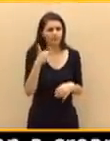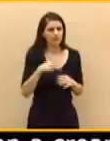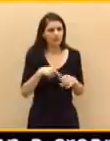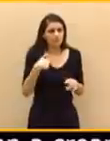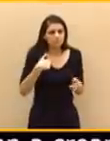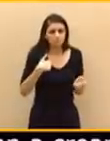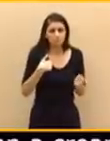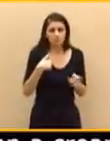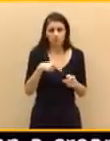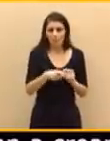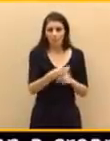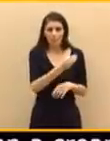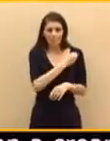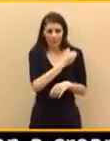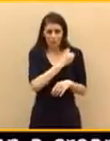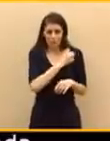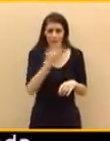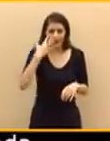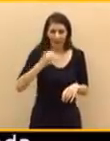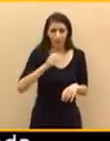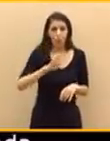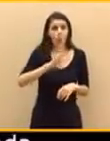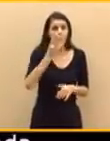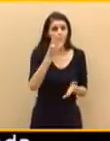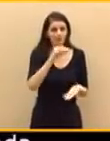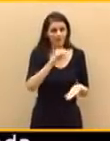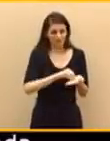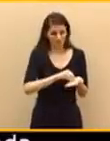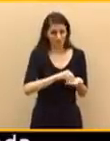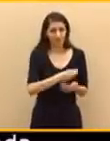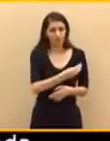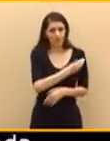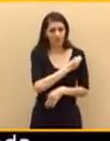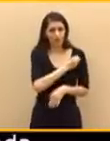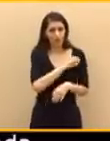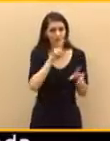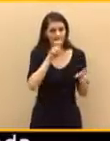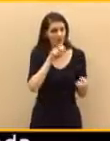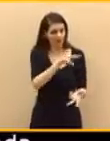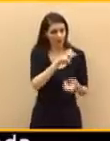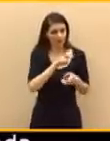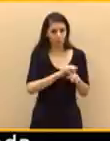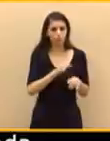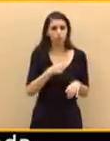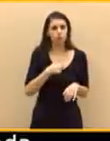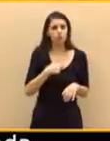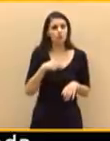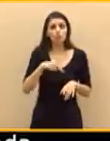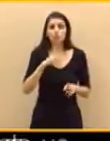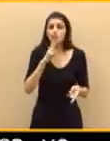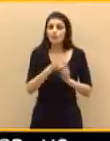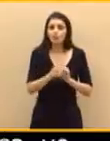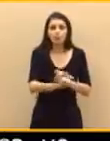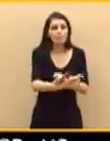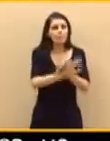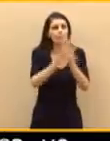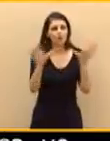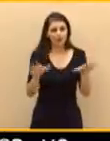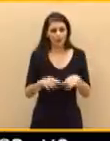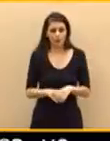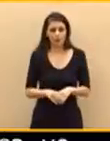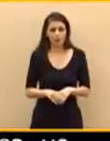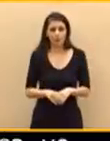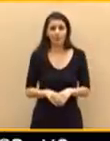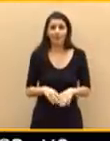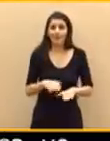pregunta, creo que es la cuarta pregunta que me hace en relación con este tema. Y se lo voy a decir con mucha claridad. Este gobierno no va a subir